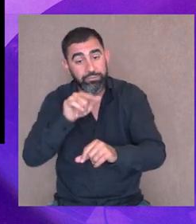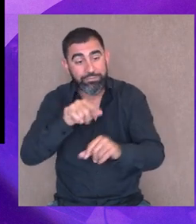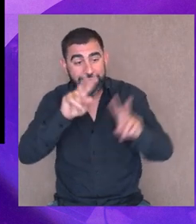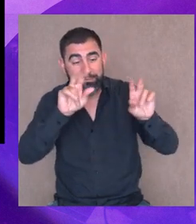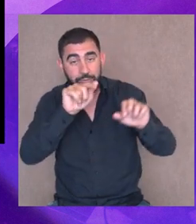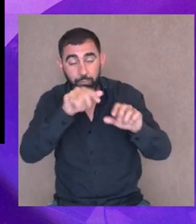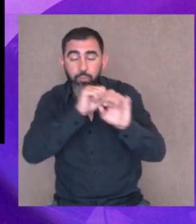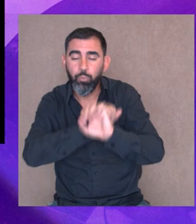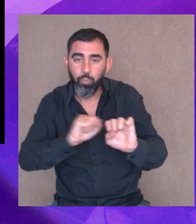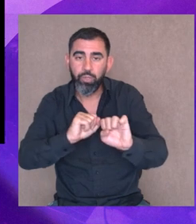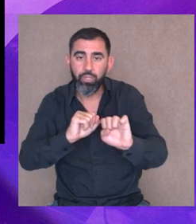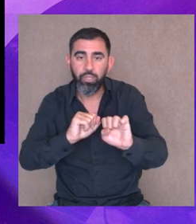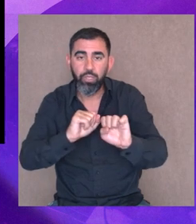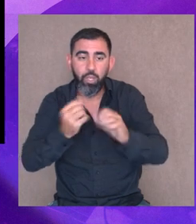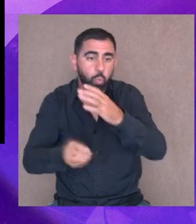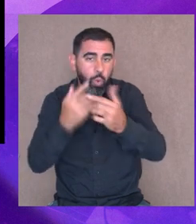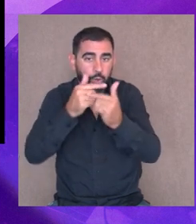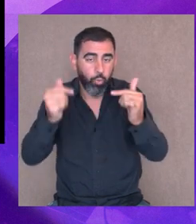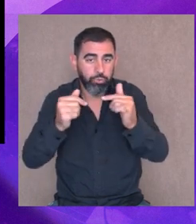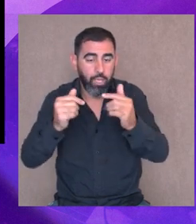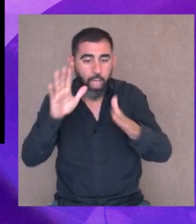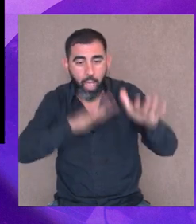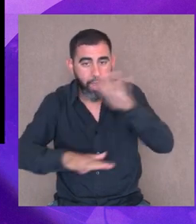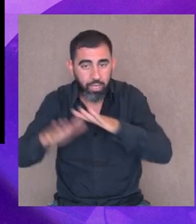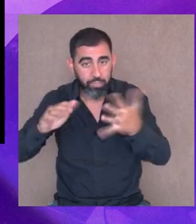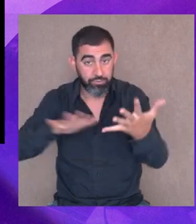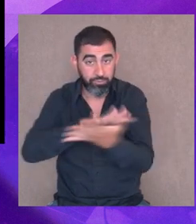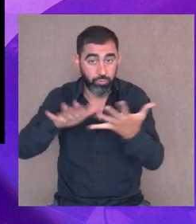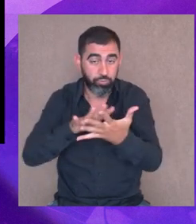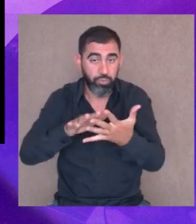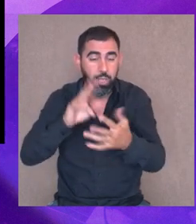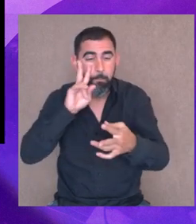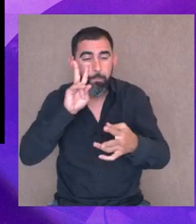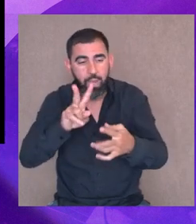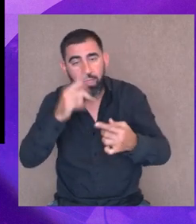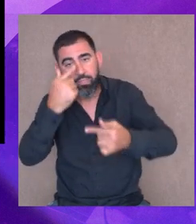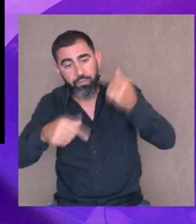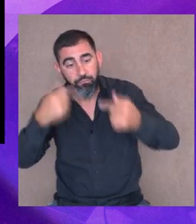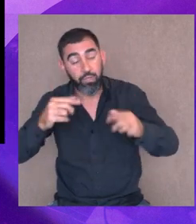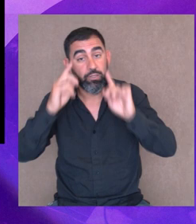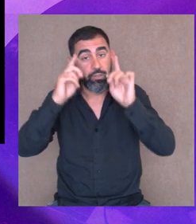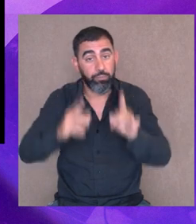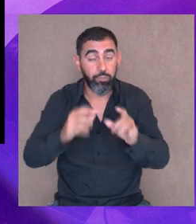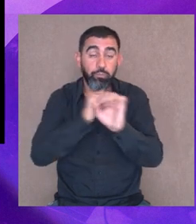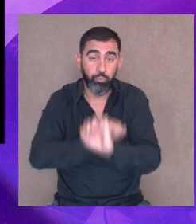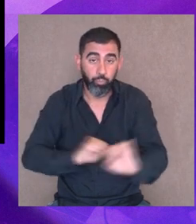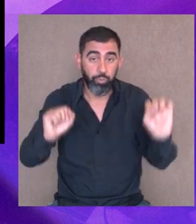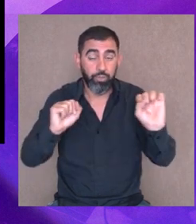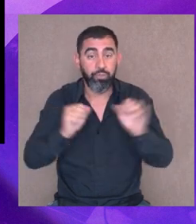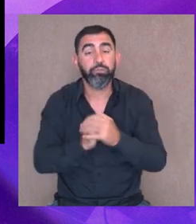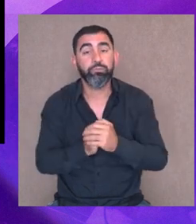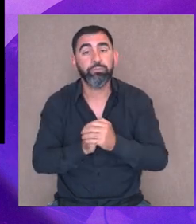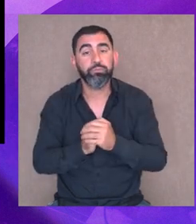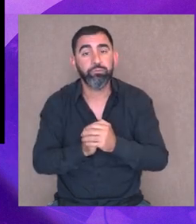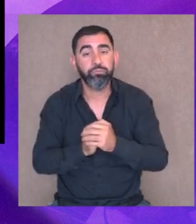sí sobre él se pueden construir cosas nuevas, cosas, mirarlo desde un lugar que capaz que